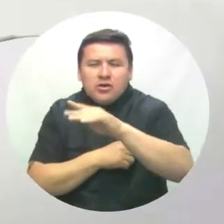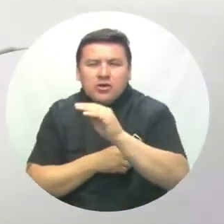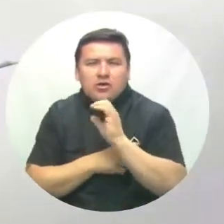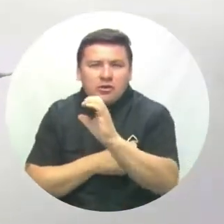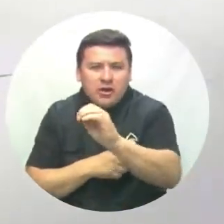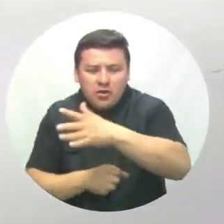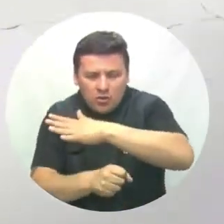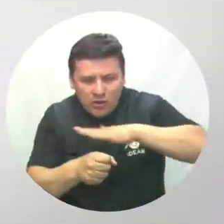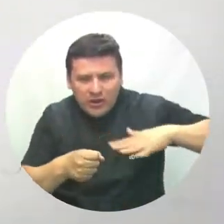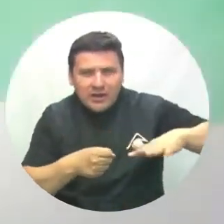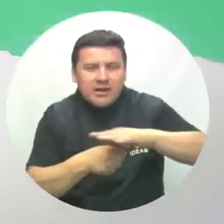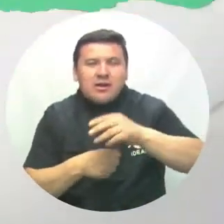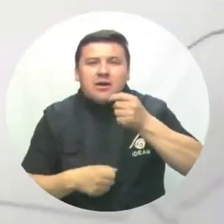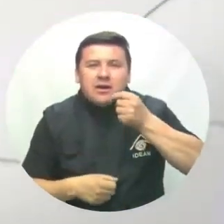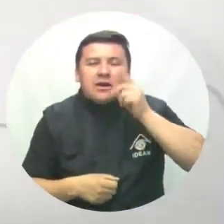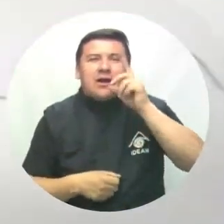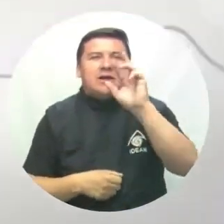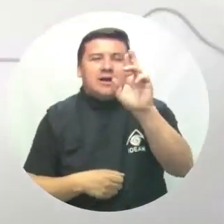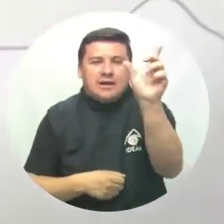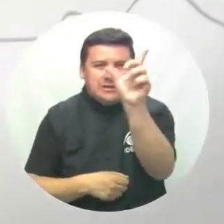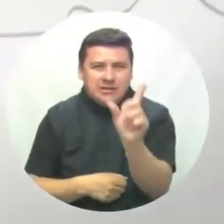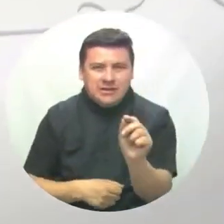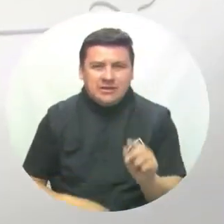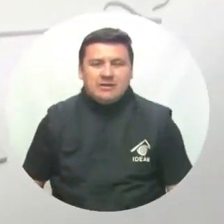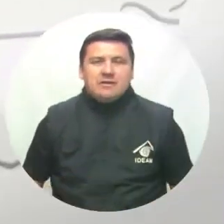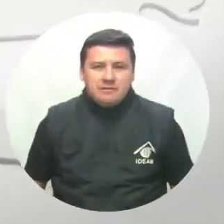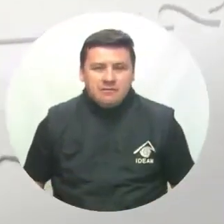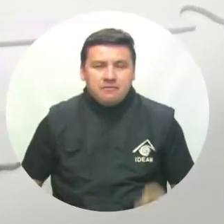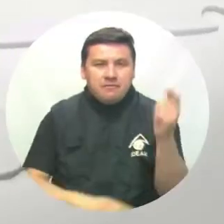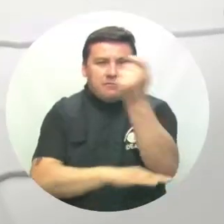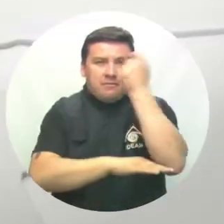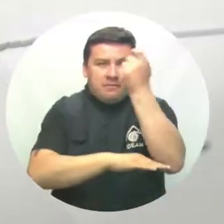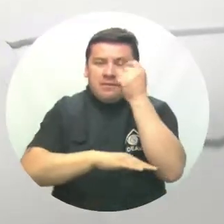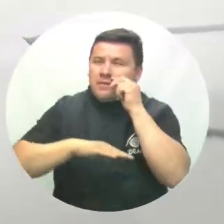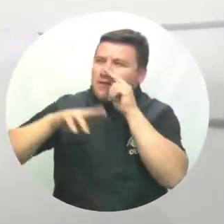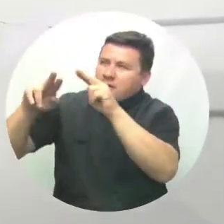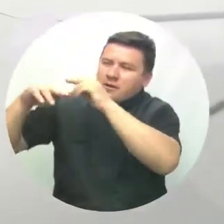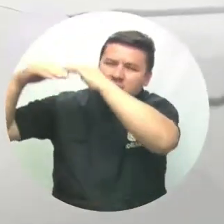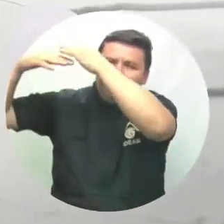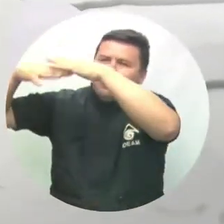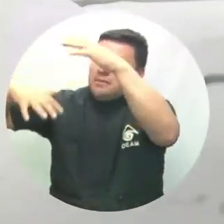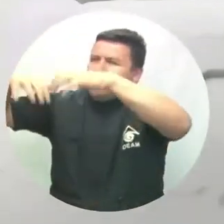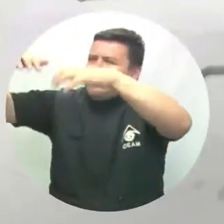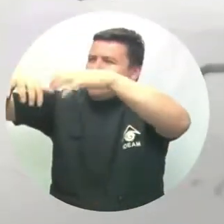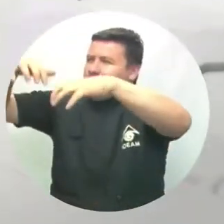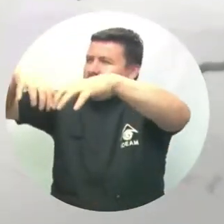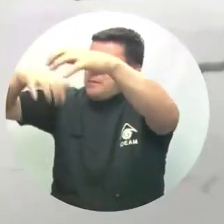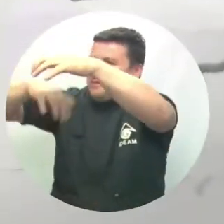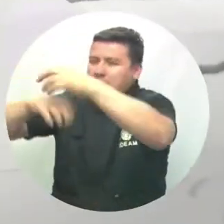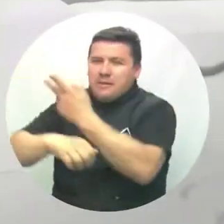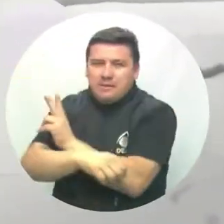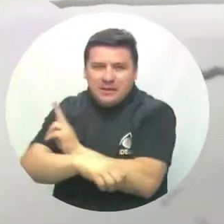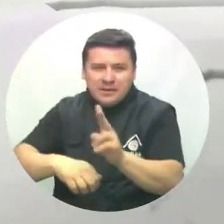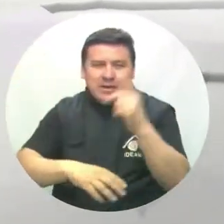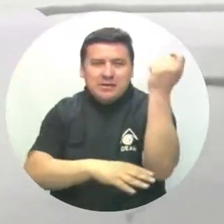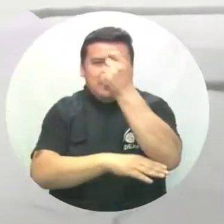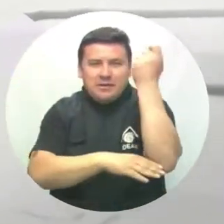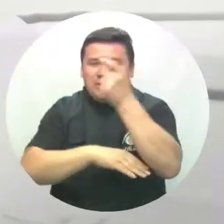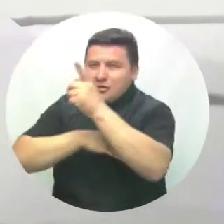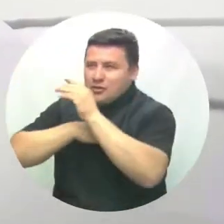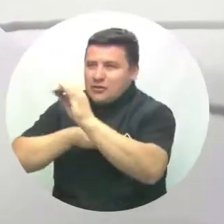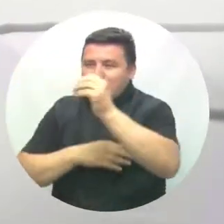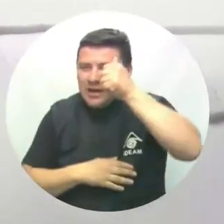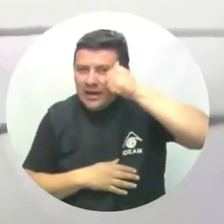noroccidente de Cundinamarca, Caldas y Rizaralda. En los llanos orientales se mantienen las lluvias en amplios sectores de Bichada, Meta y